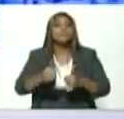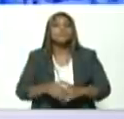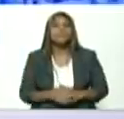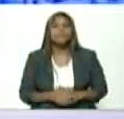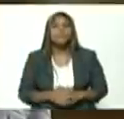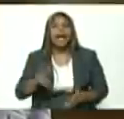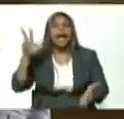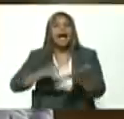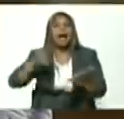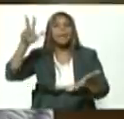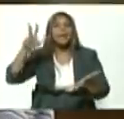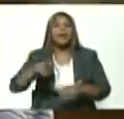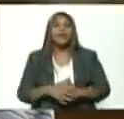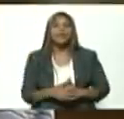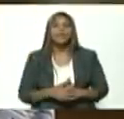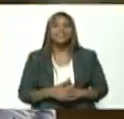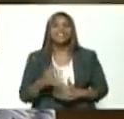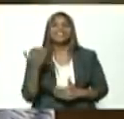aprobado